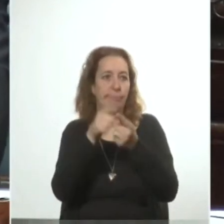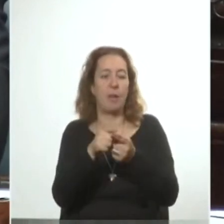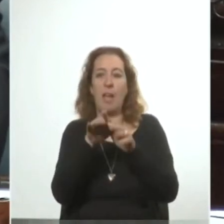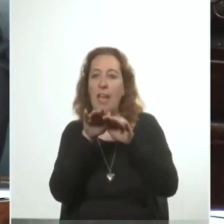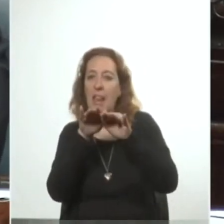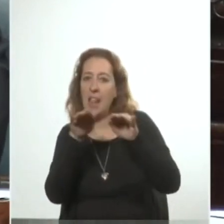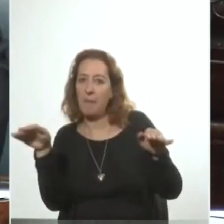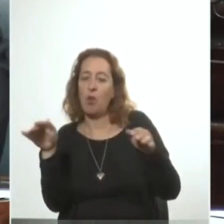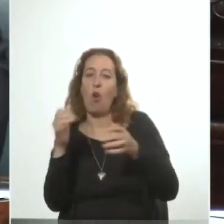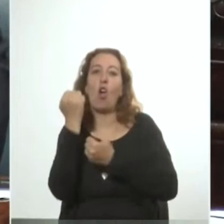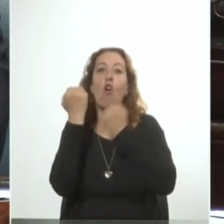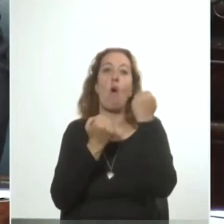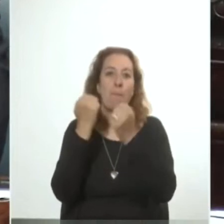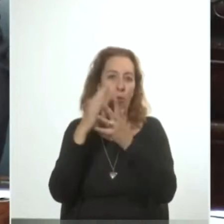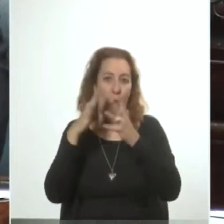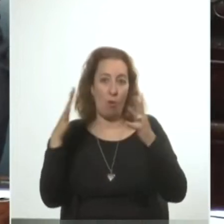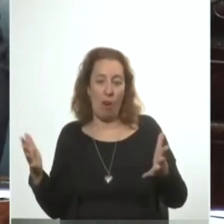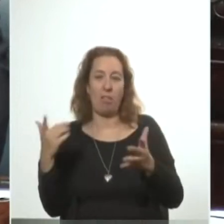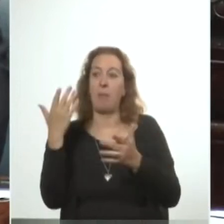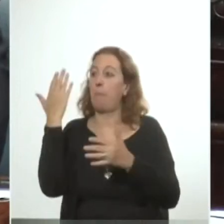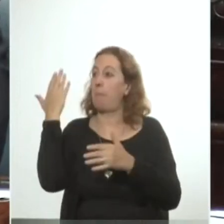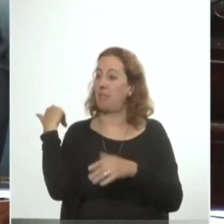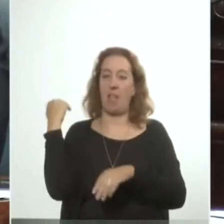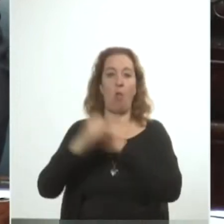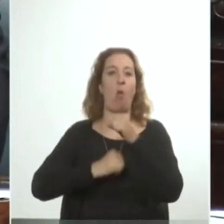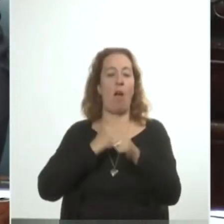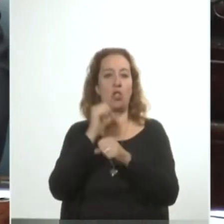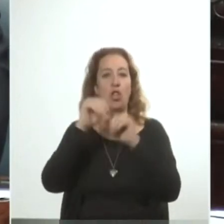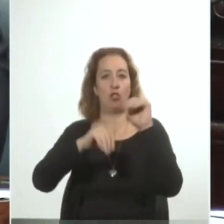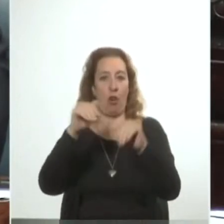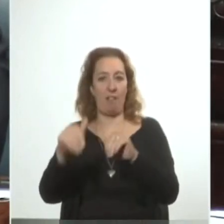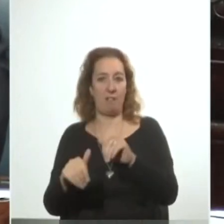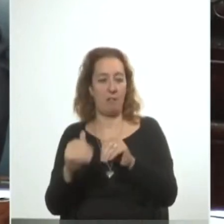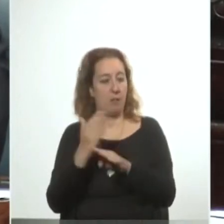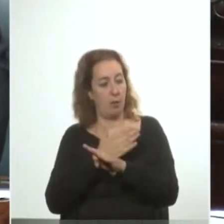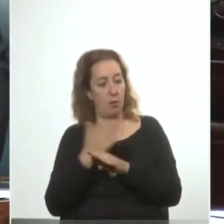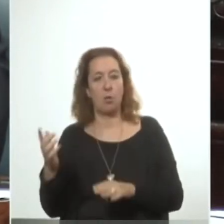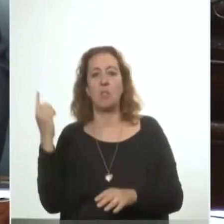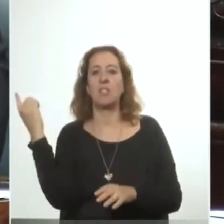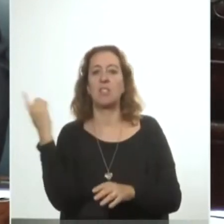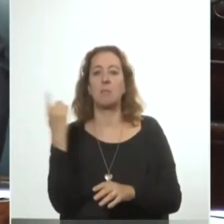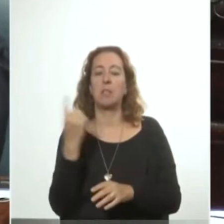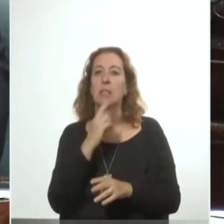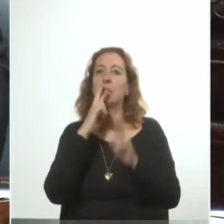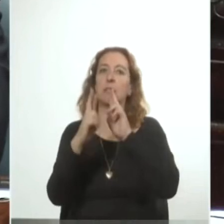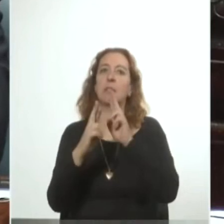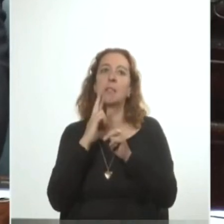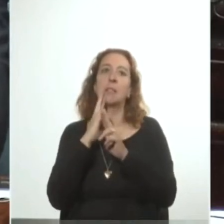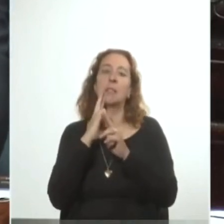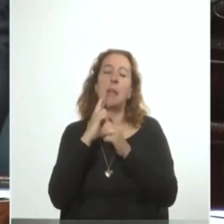macroeconómicos perdidos en el pasado año electoral. Las consecuencias inmediatas resultaron por demás